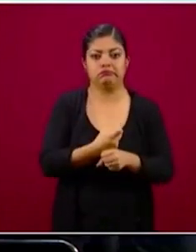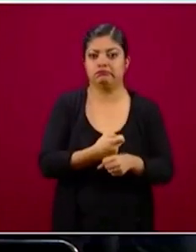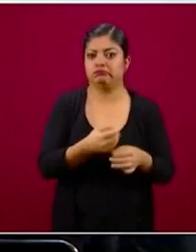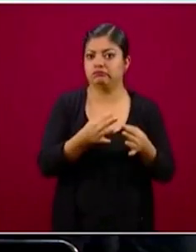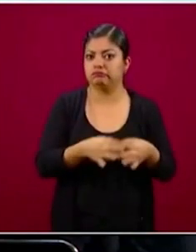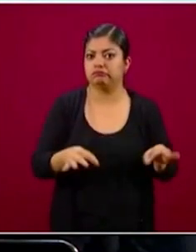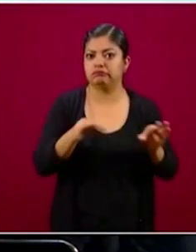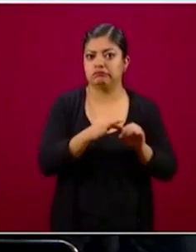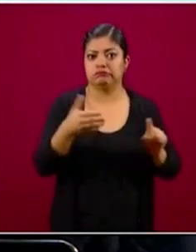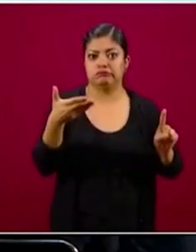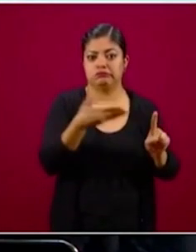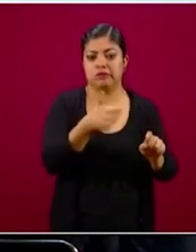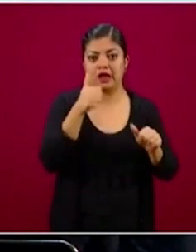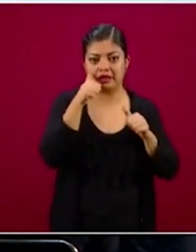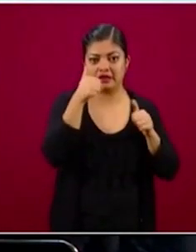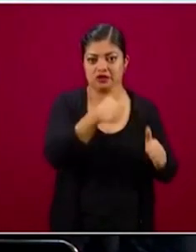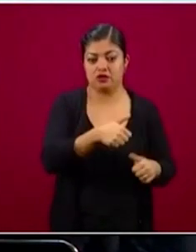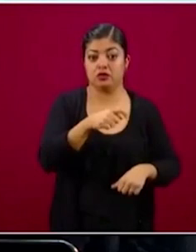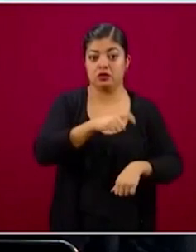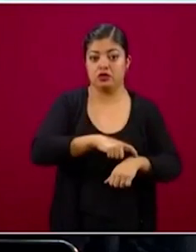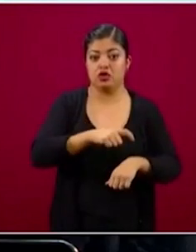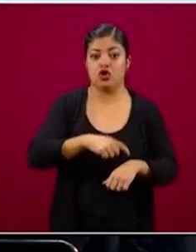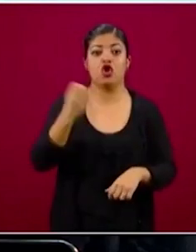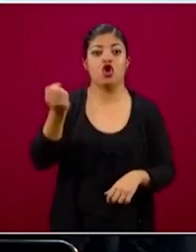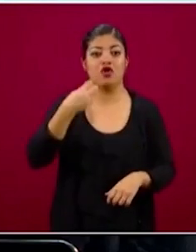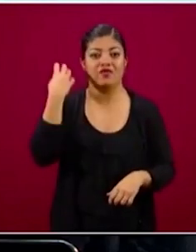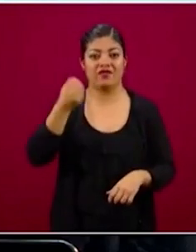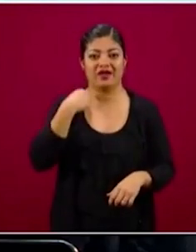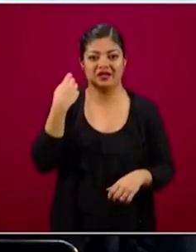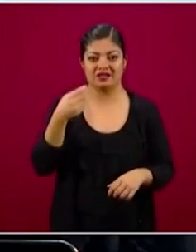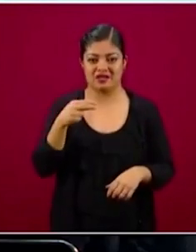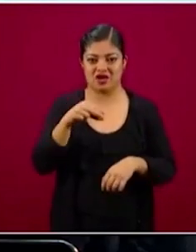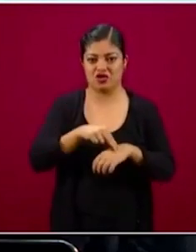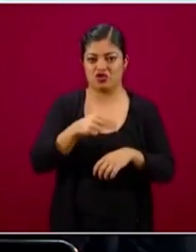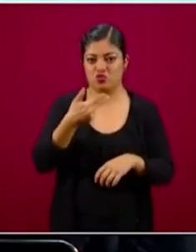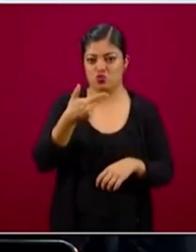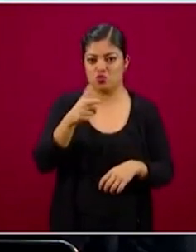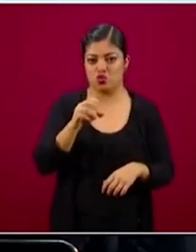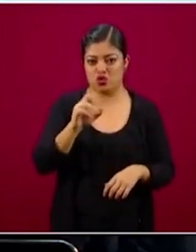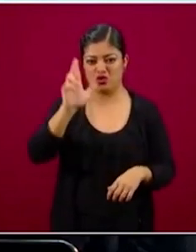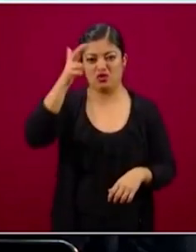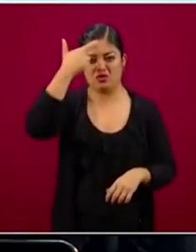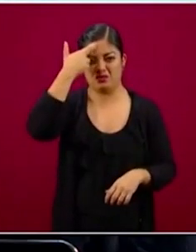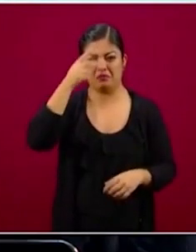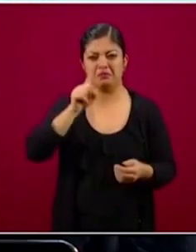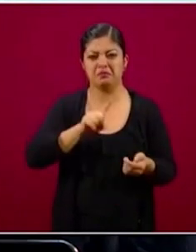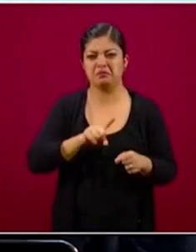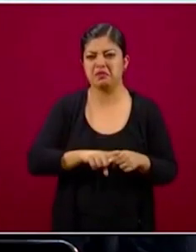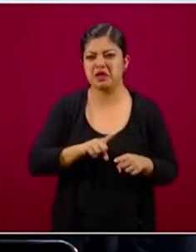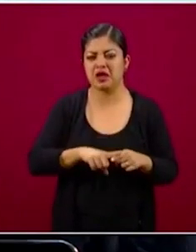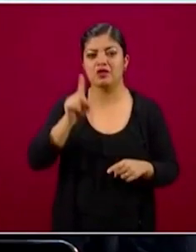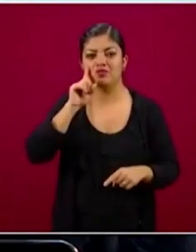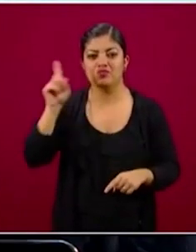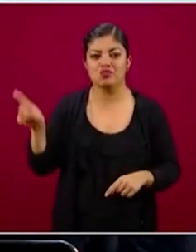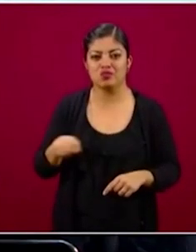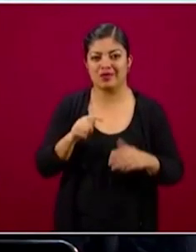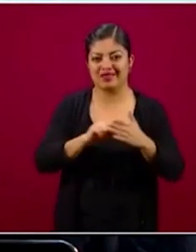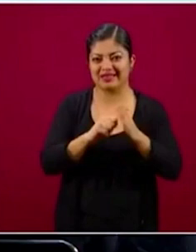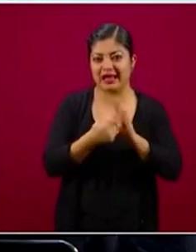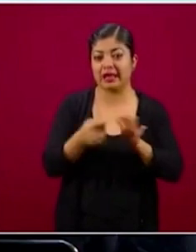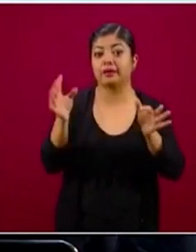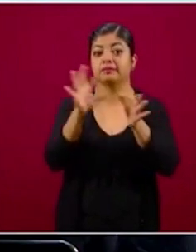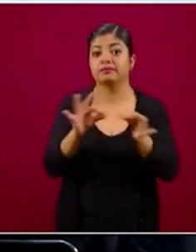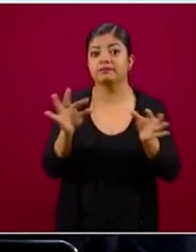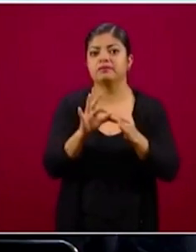Seguro Social. En la conferencia de las 7 con el doctor Hugo López-Agatel recordarán que vinieron un par de ellas a explicar su